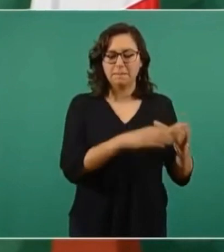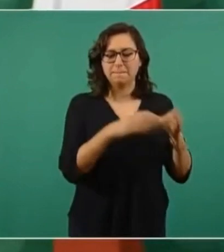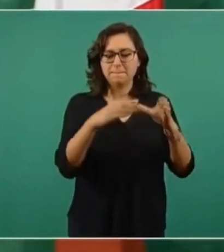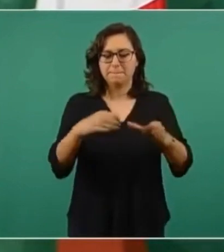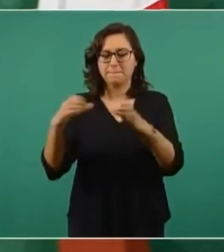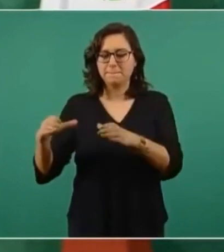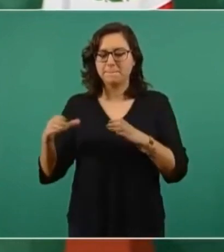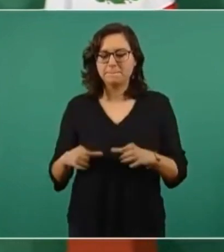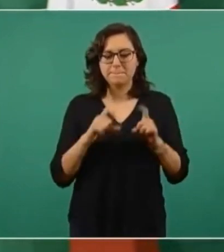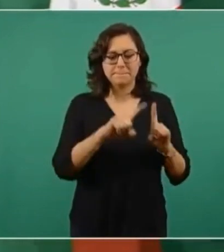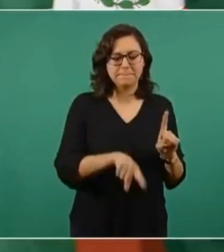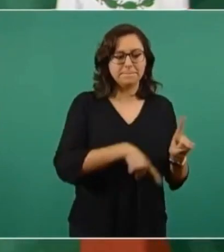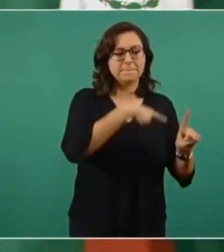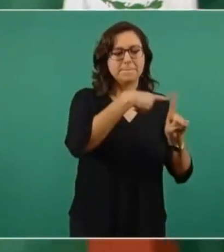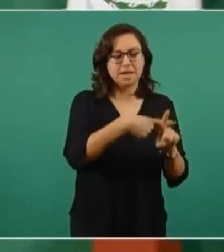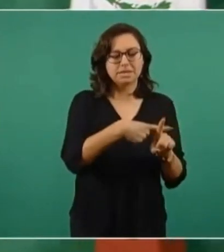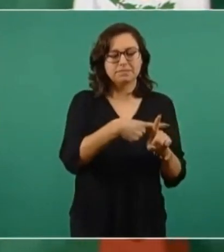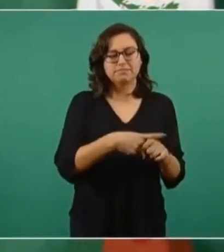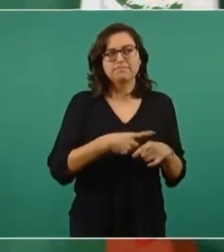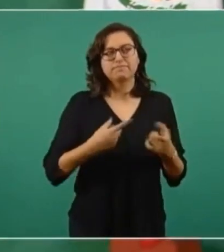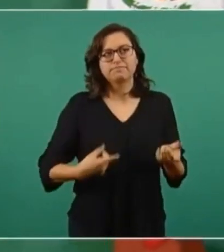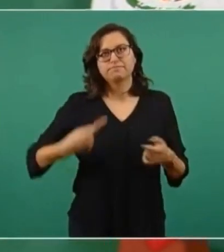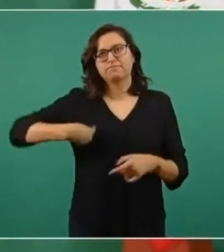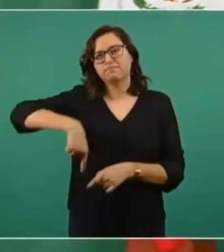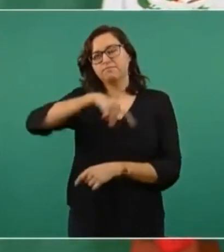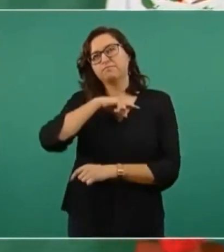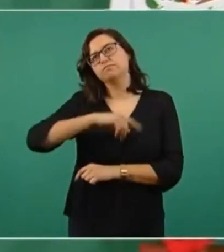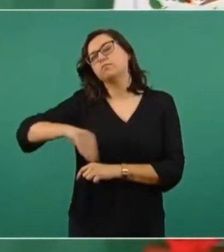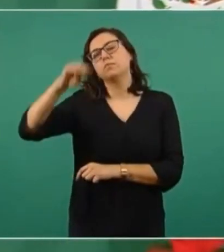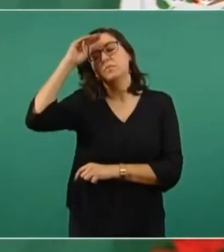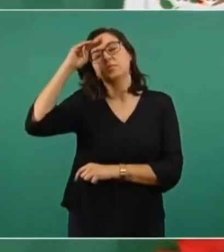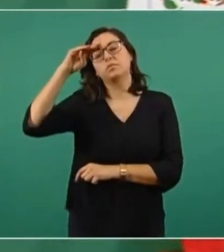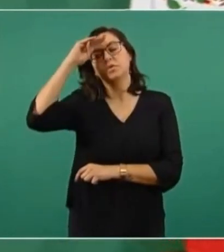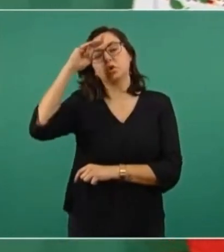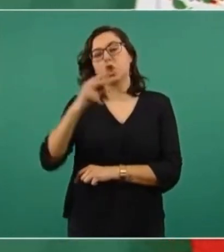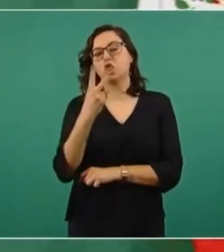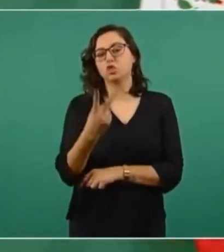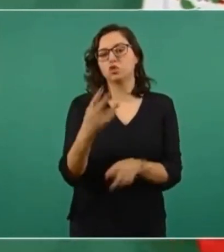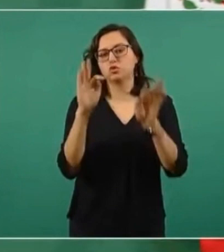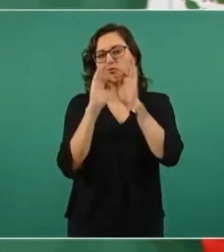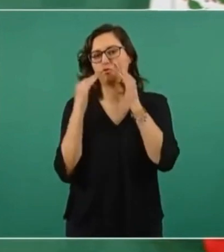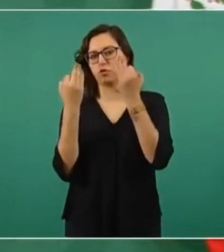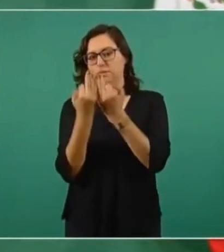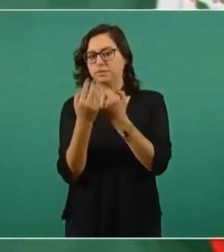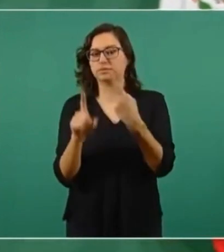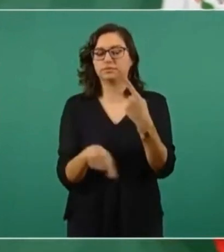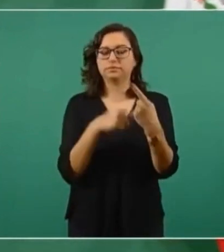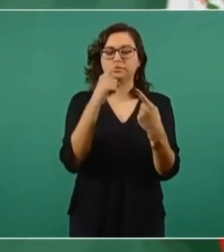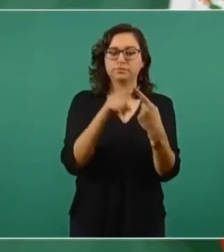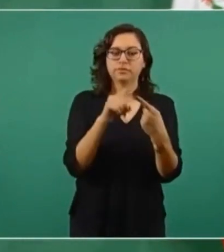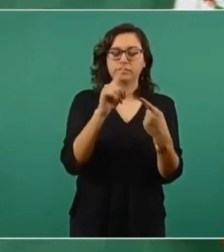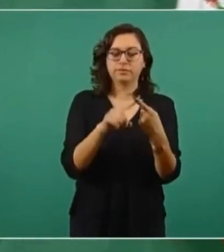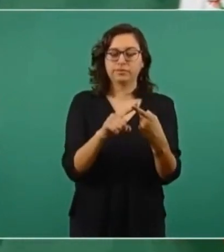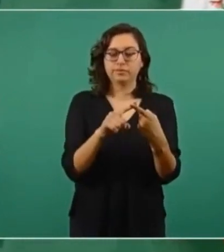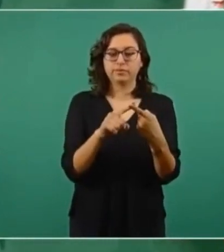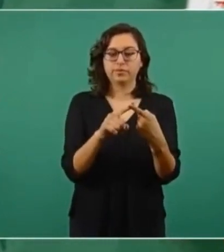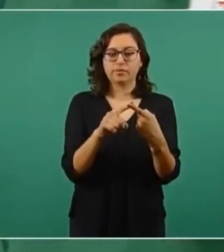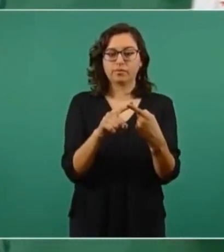teníamos dos opciones, una reiniciar